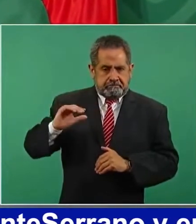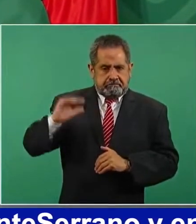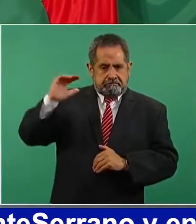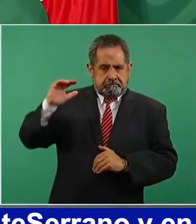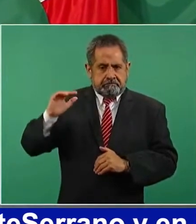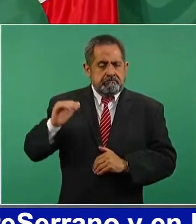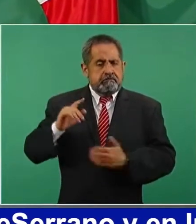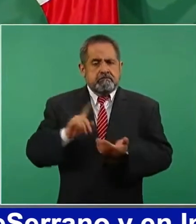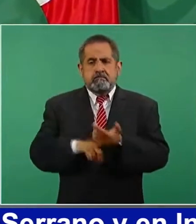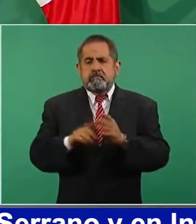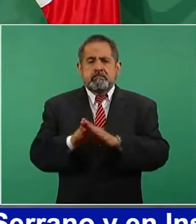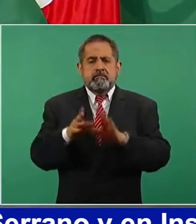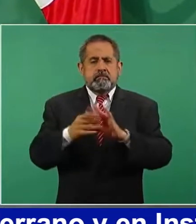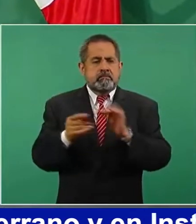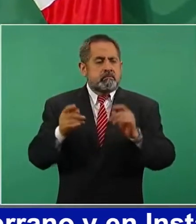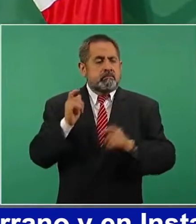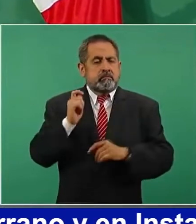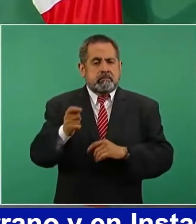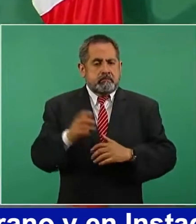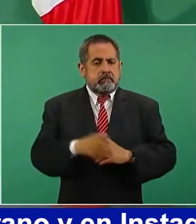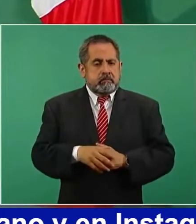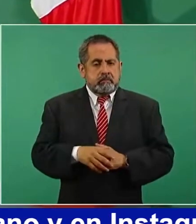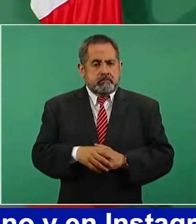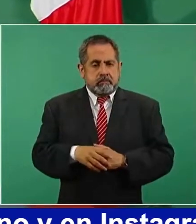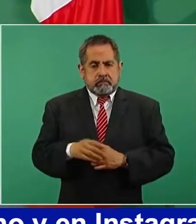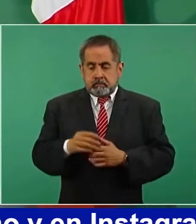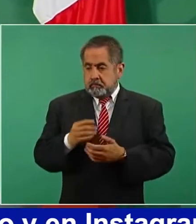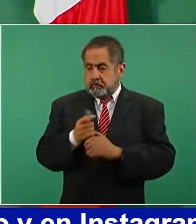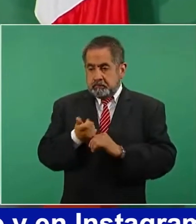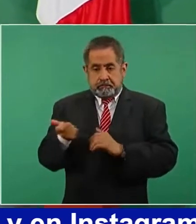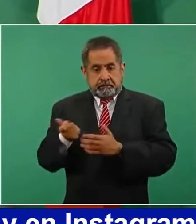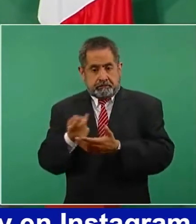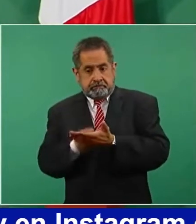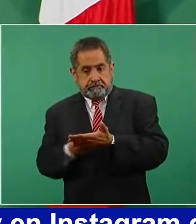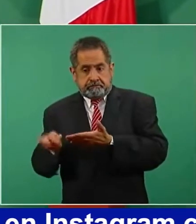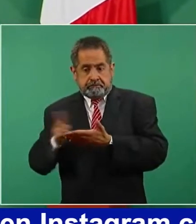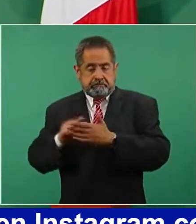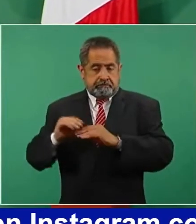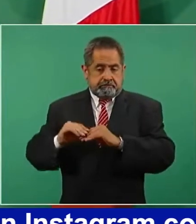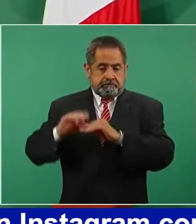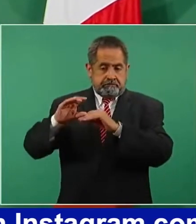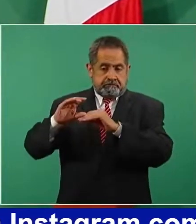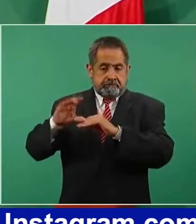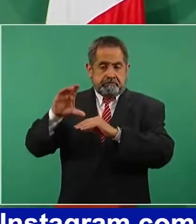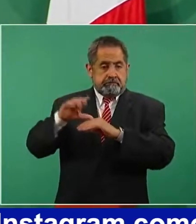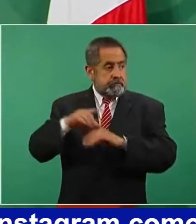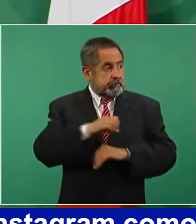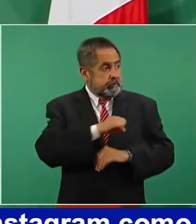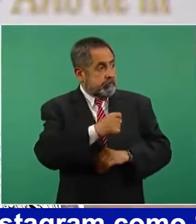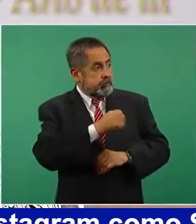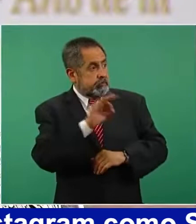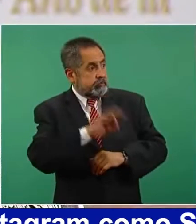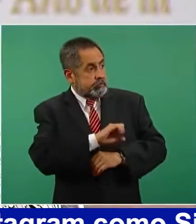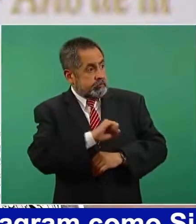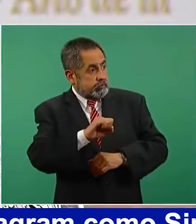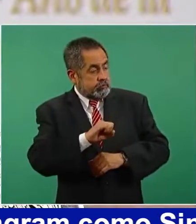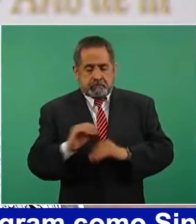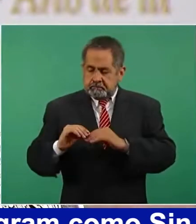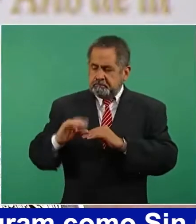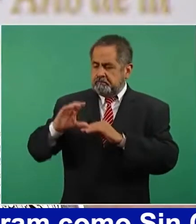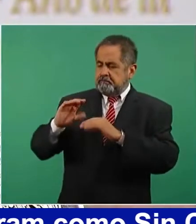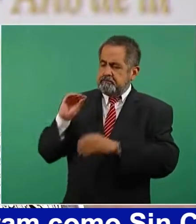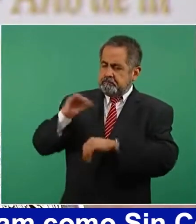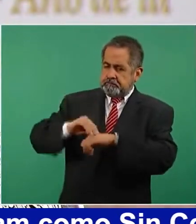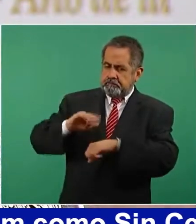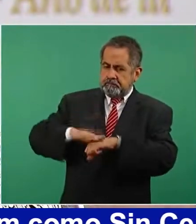hasta llegar al doble de lo que reciben actualmente, más inflación a principios del 2024.